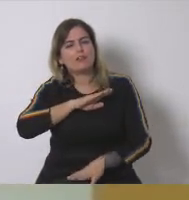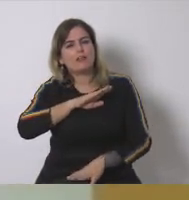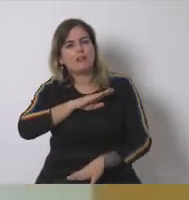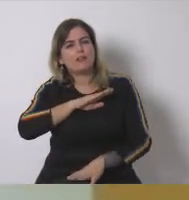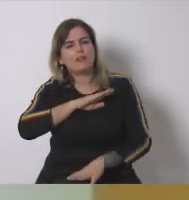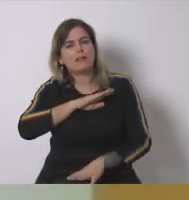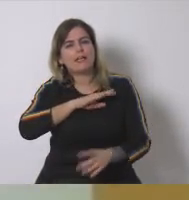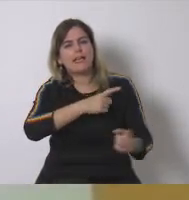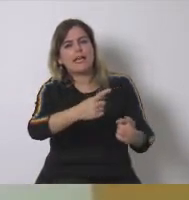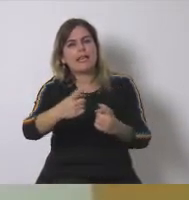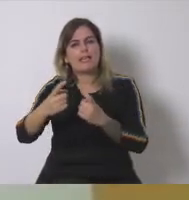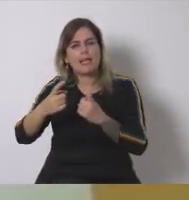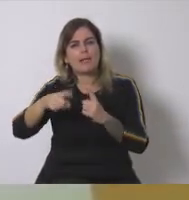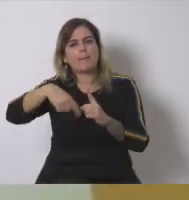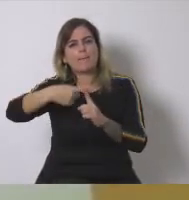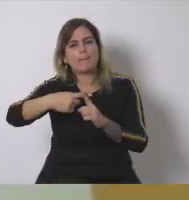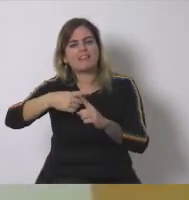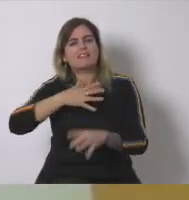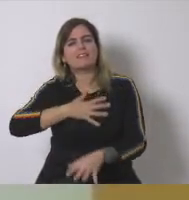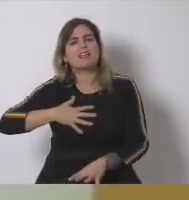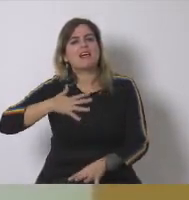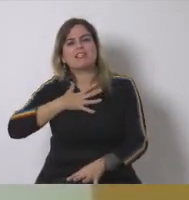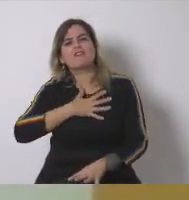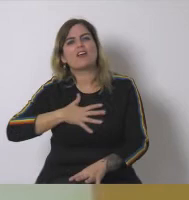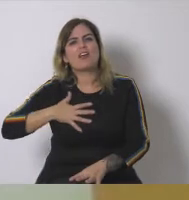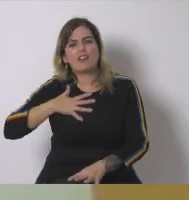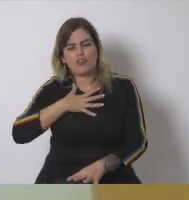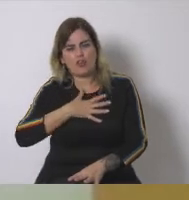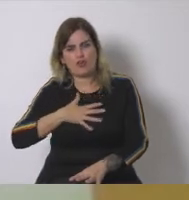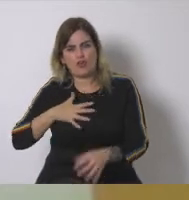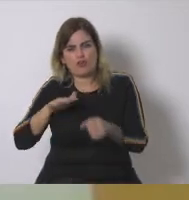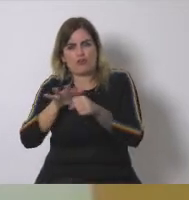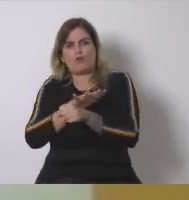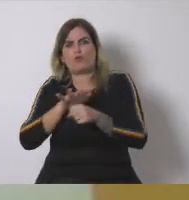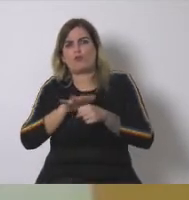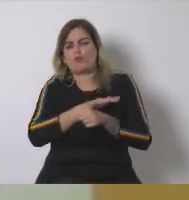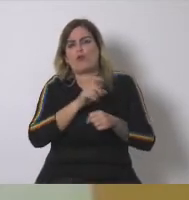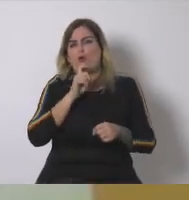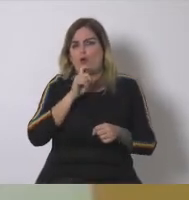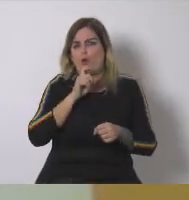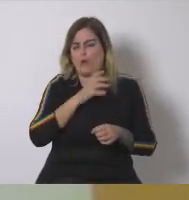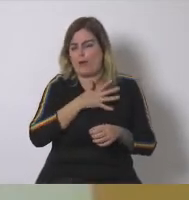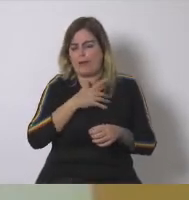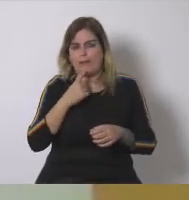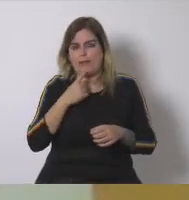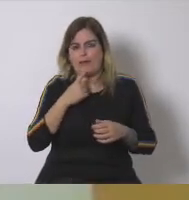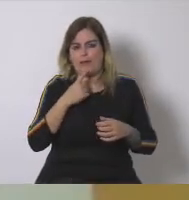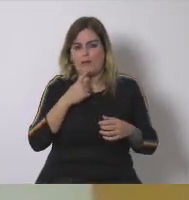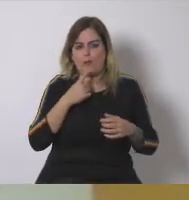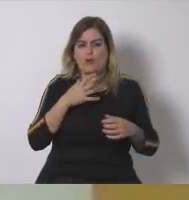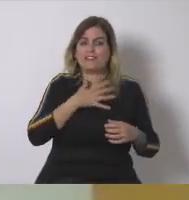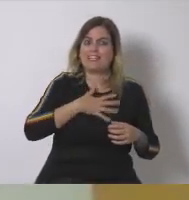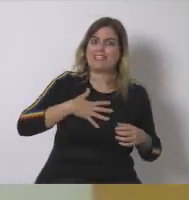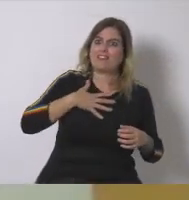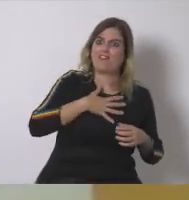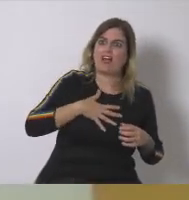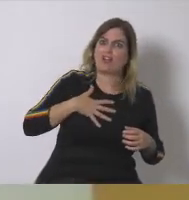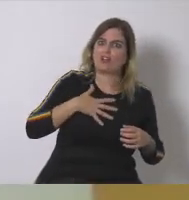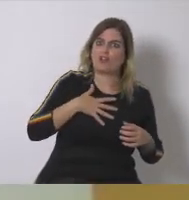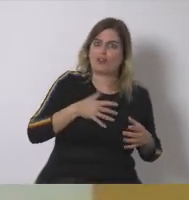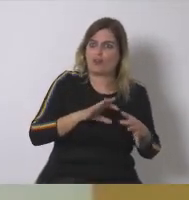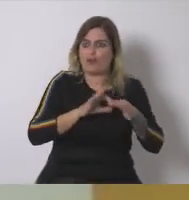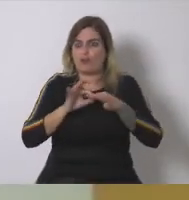teníamos que cambiar la percepción de que los satisfactores son realmente las necesidades que tenemos para cubrir